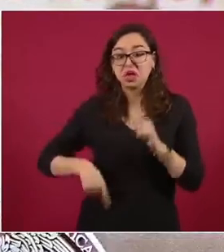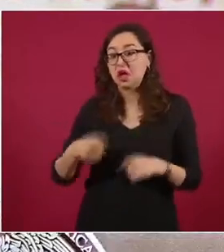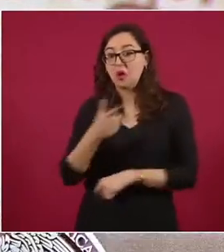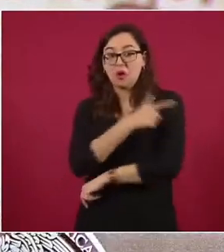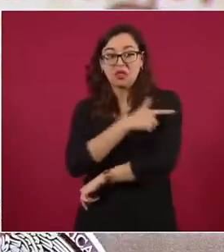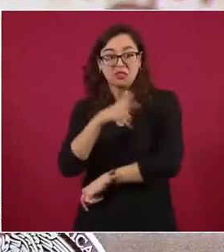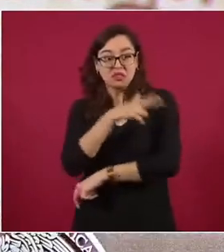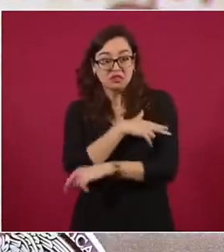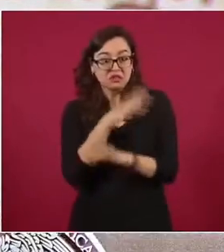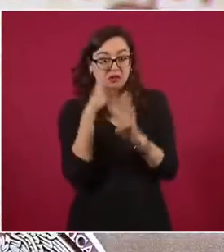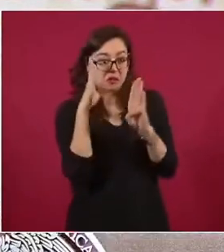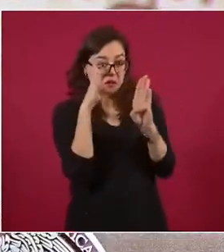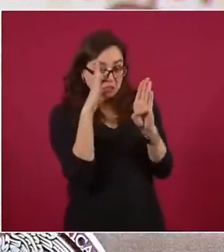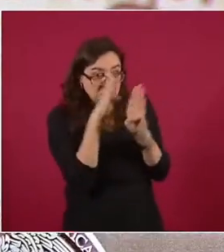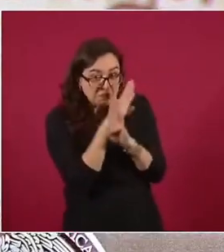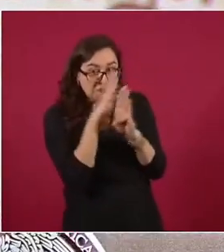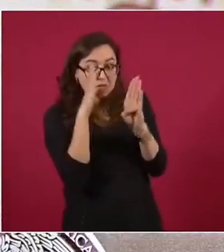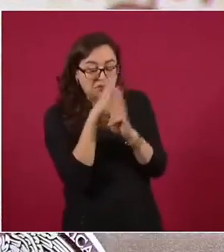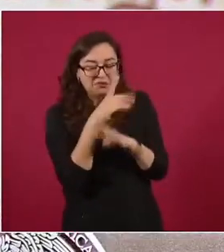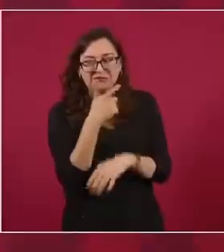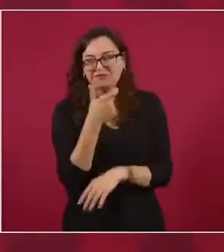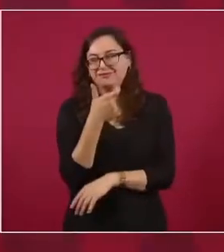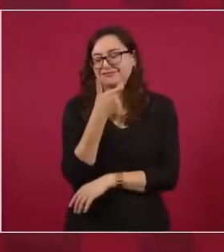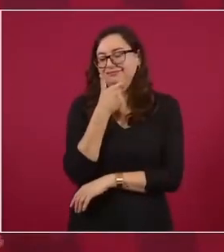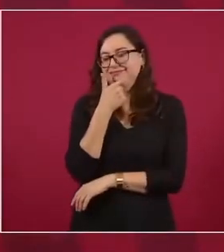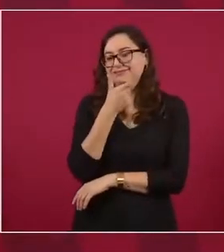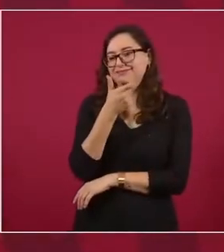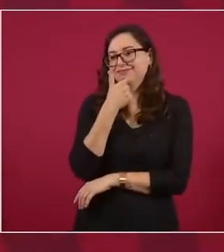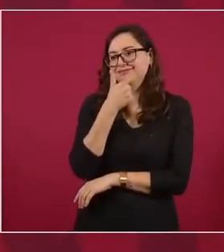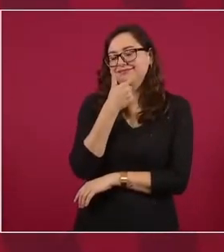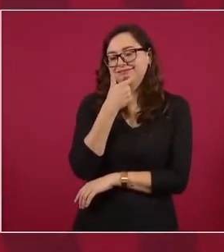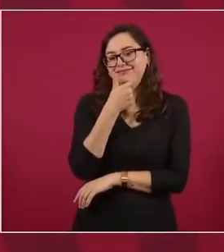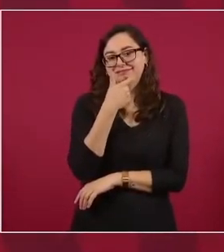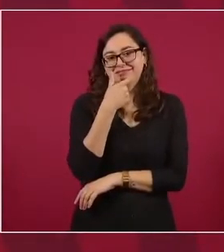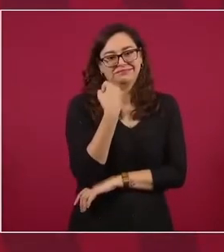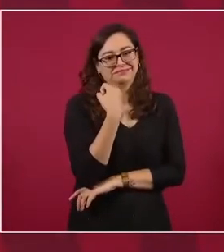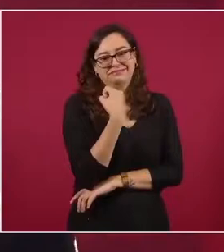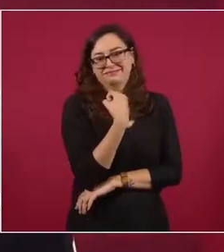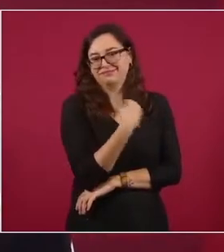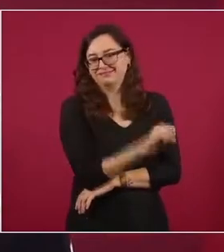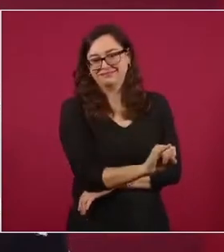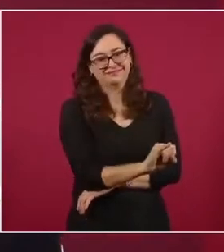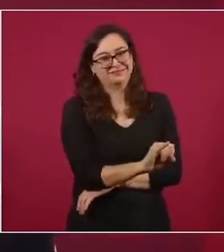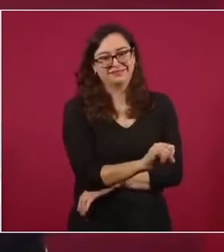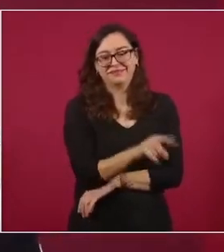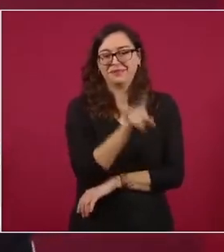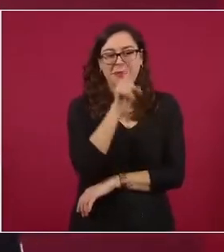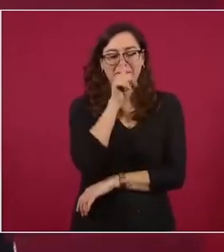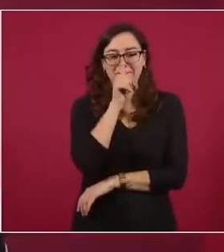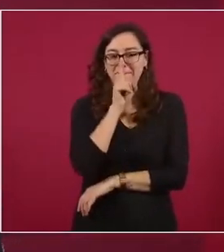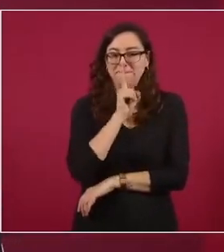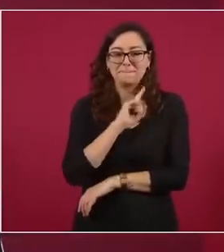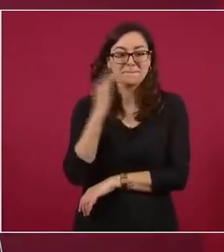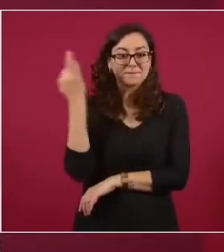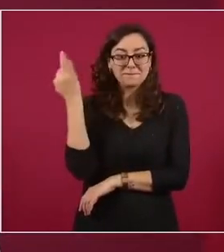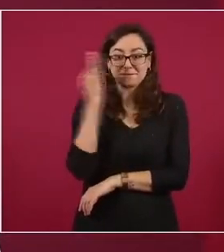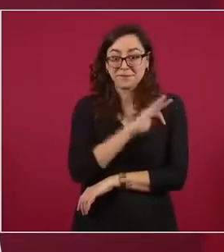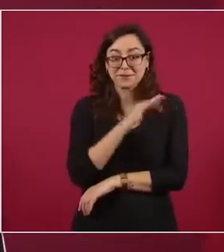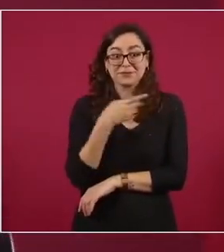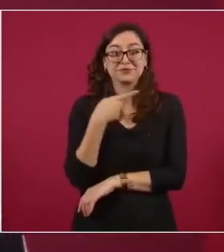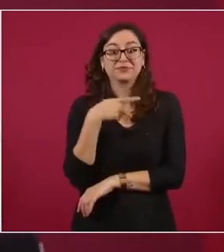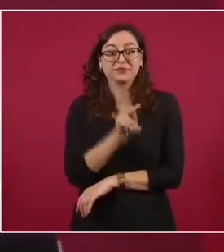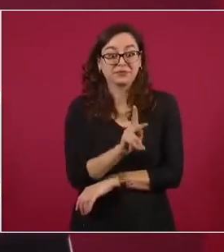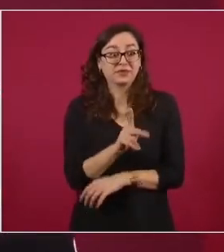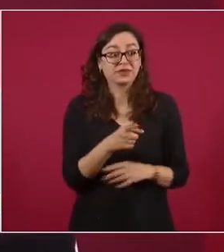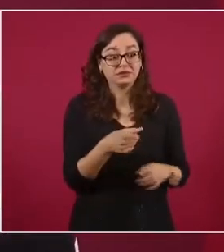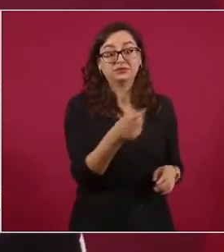a todos los ciudadanos. Todo eso es claro que es absolutamente falso, pero hay periodistas y académicos que